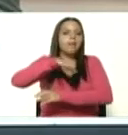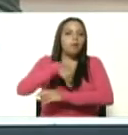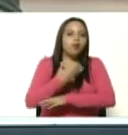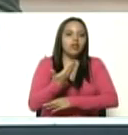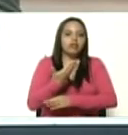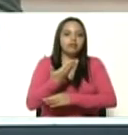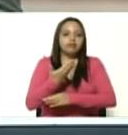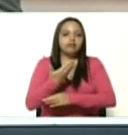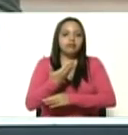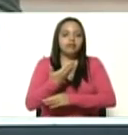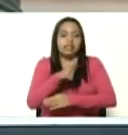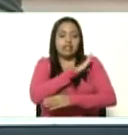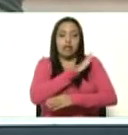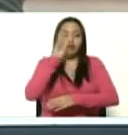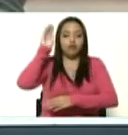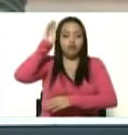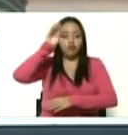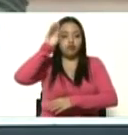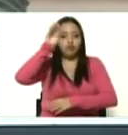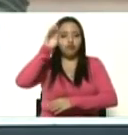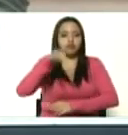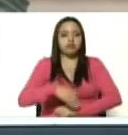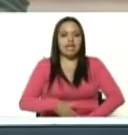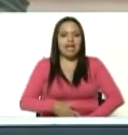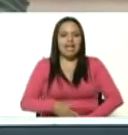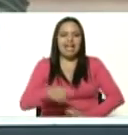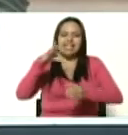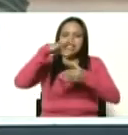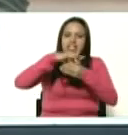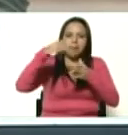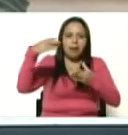cosechar futuro. Quien siembra memoria,